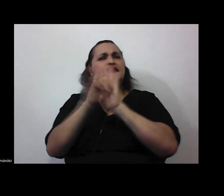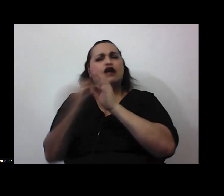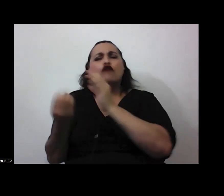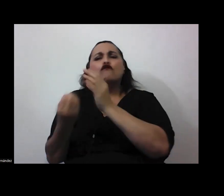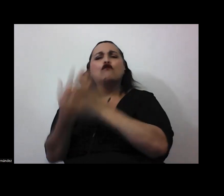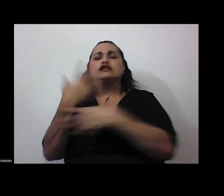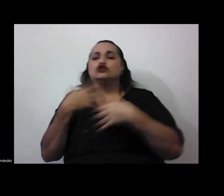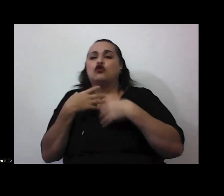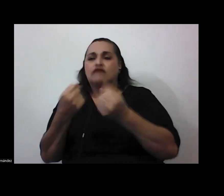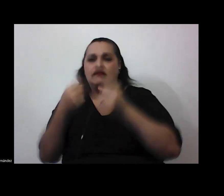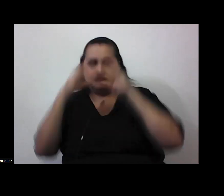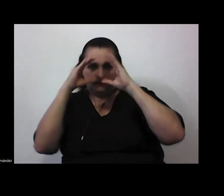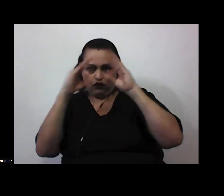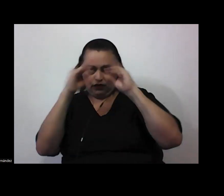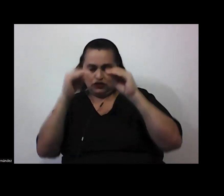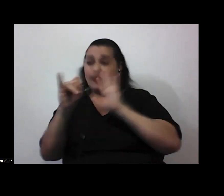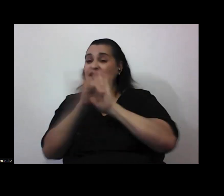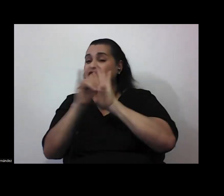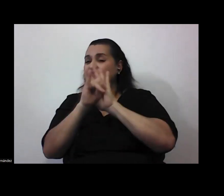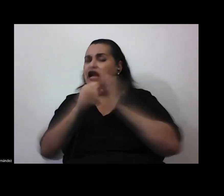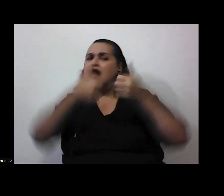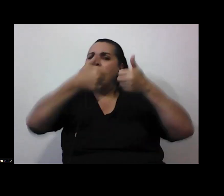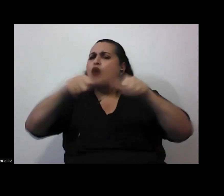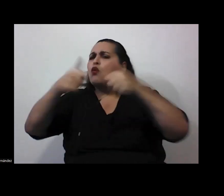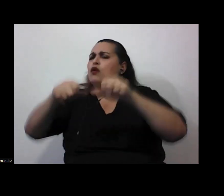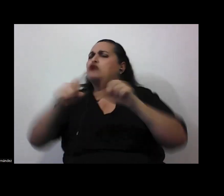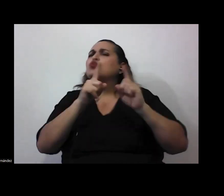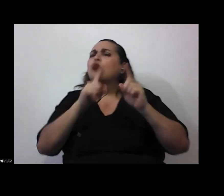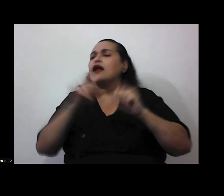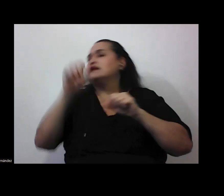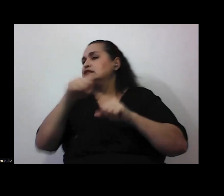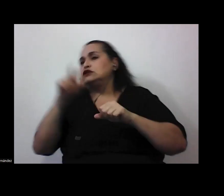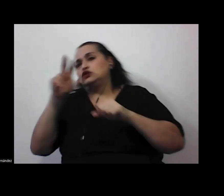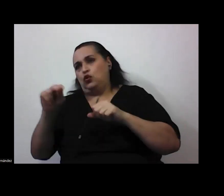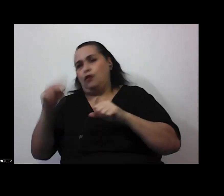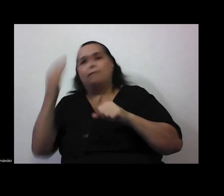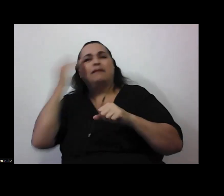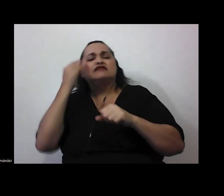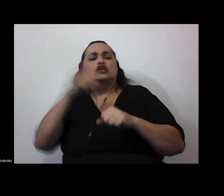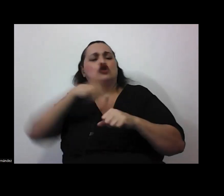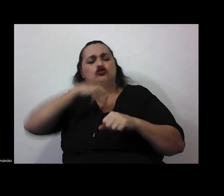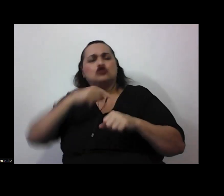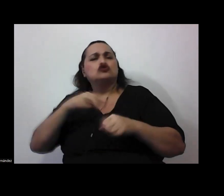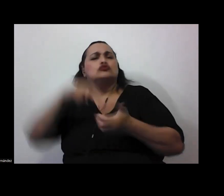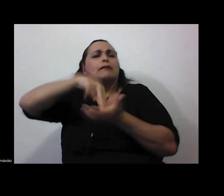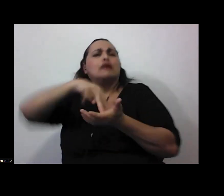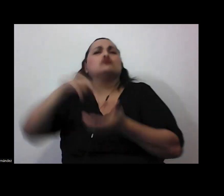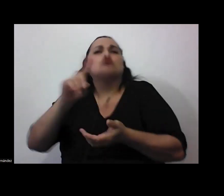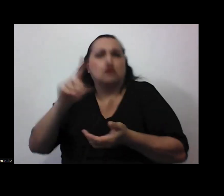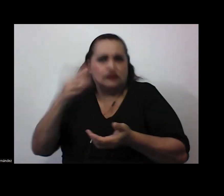información identificar sobre qué hay consenso y sobre qué no para saber en dónde estamos parados el